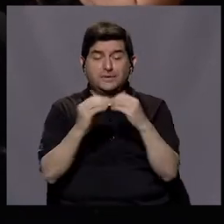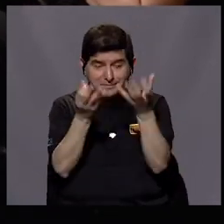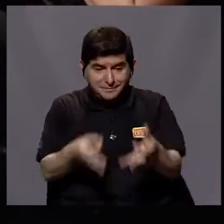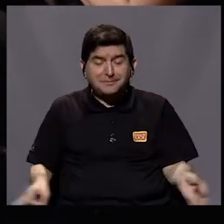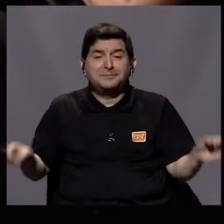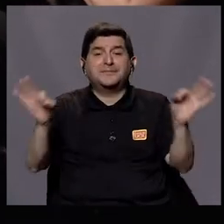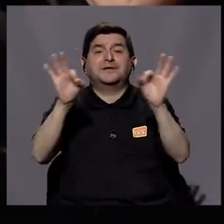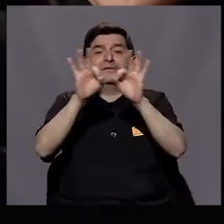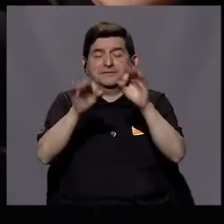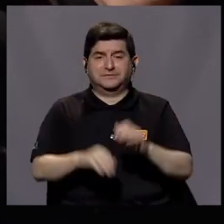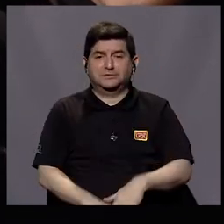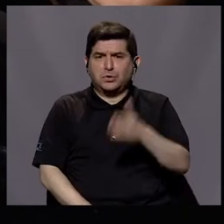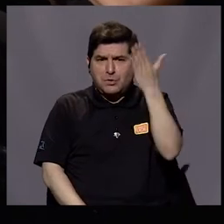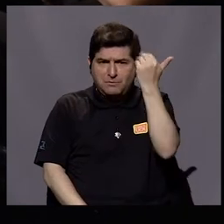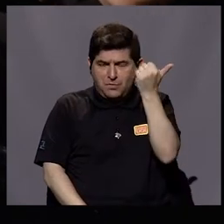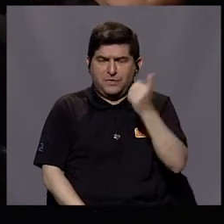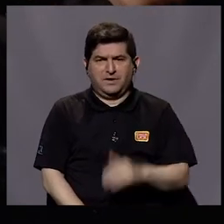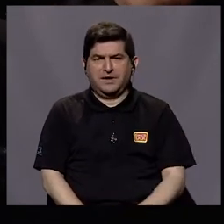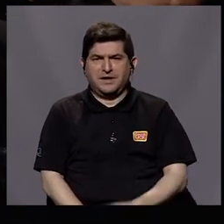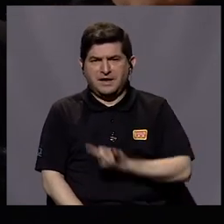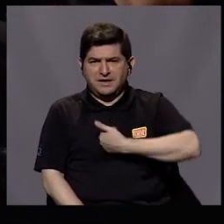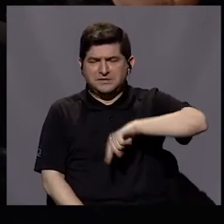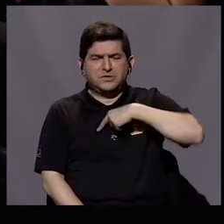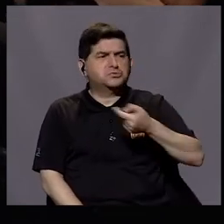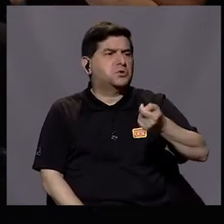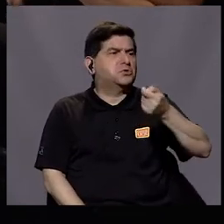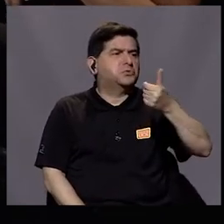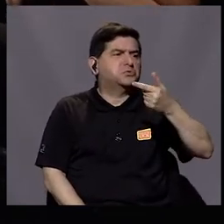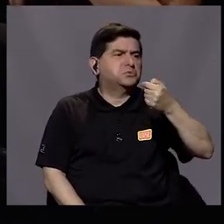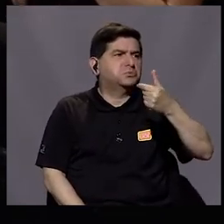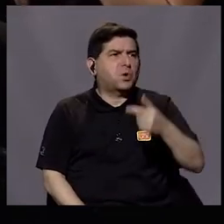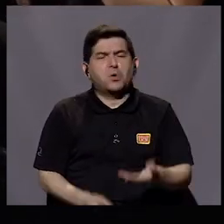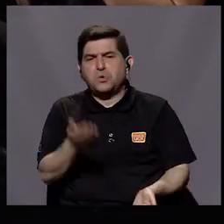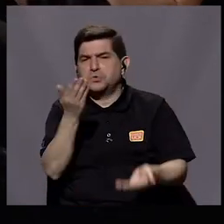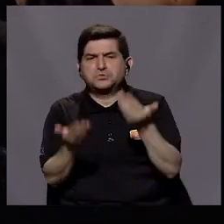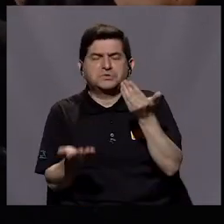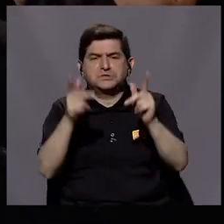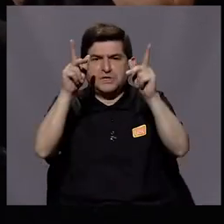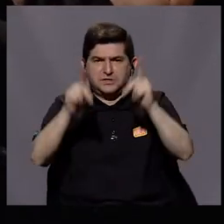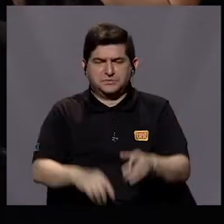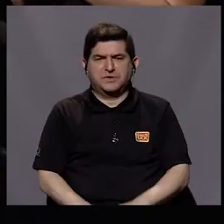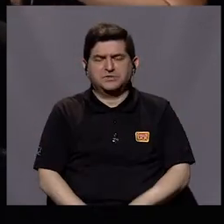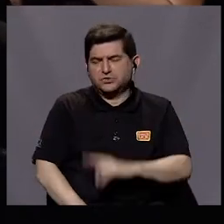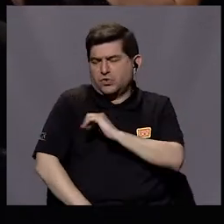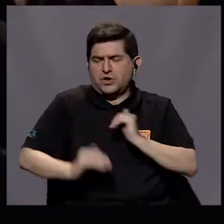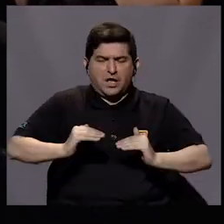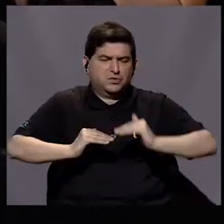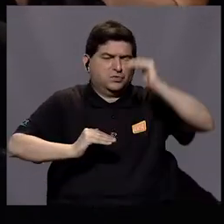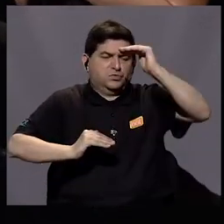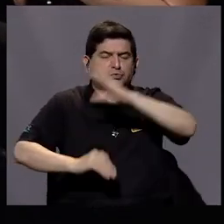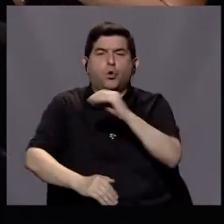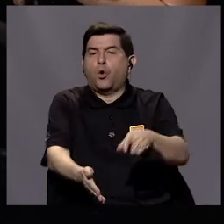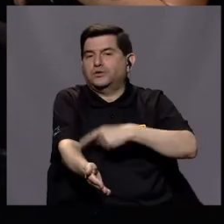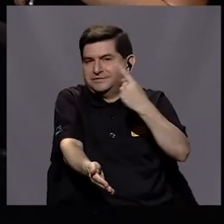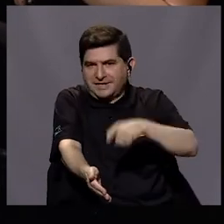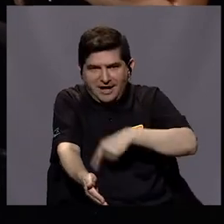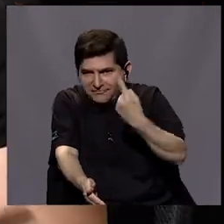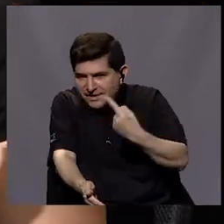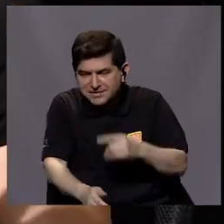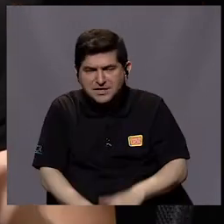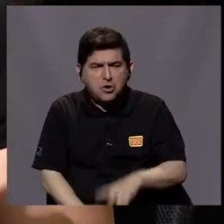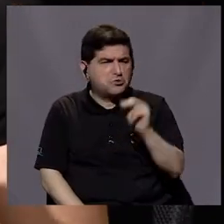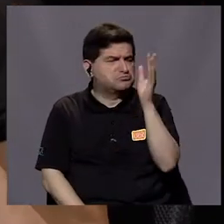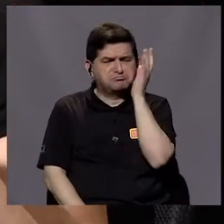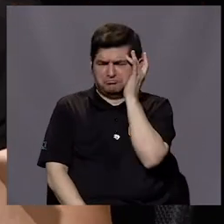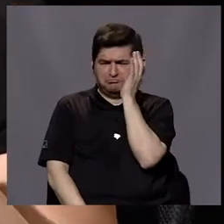tornan más importantes. ¿Por qué? Porque si fuera que tenemos poquitos, poquitos, que son personas hipertensas o personas diabéticas,